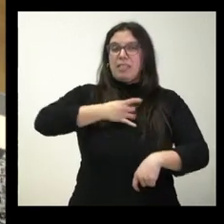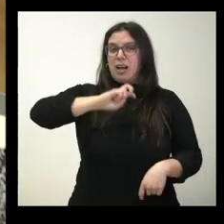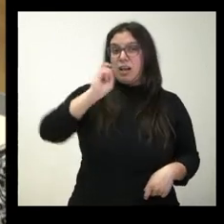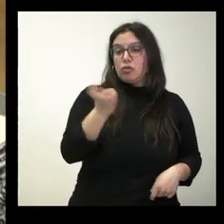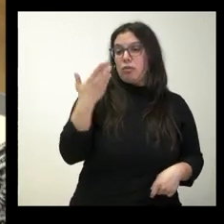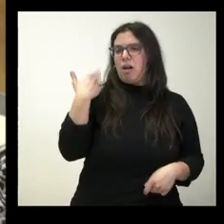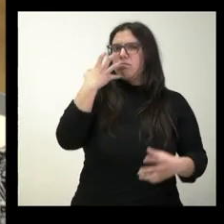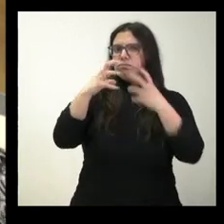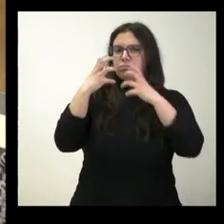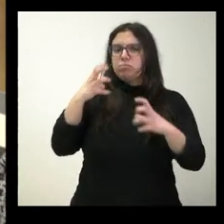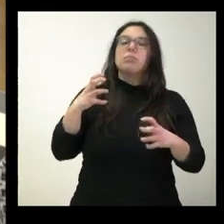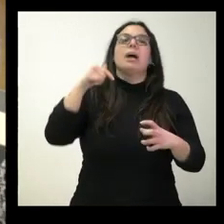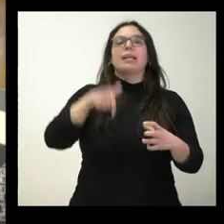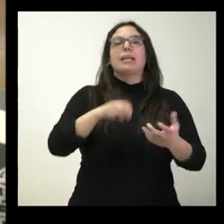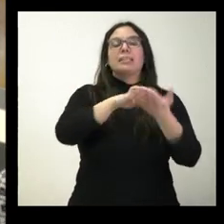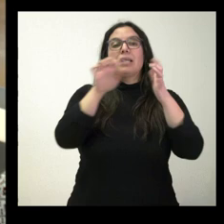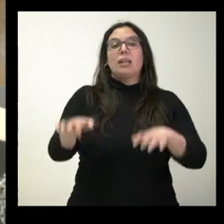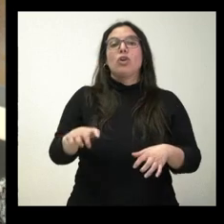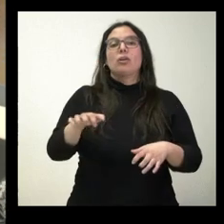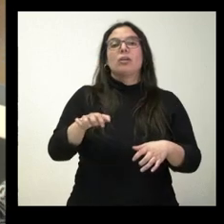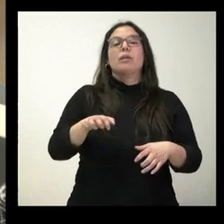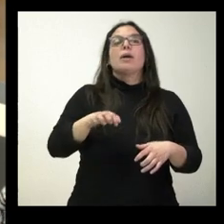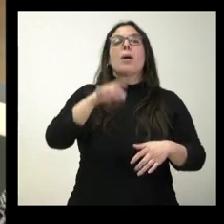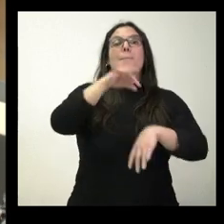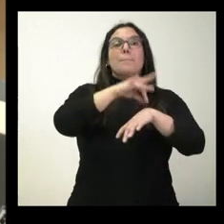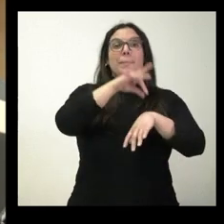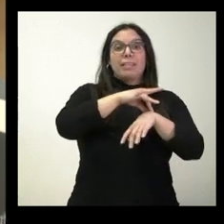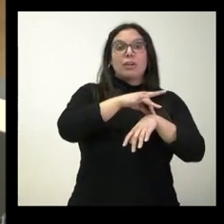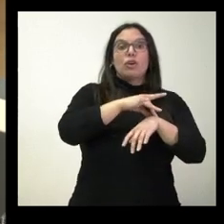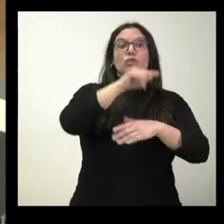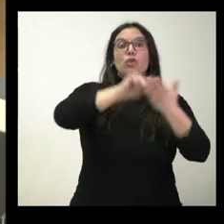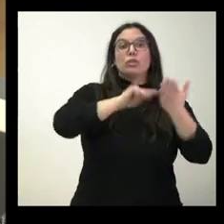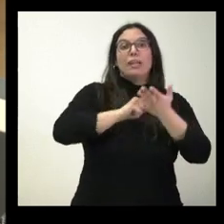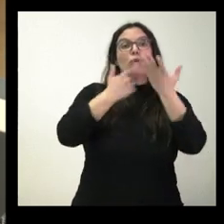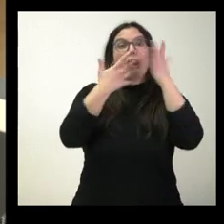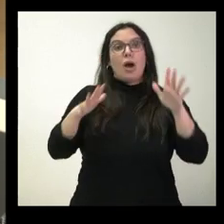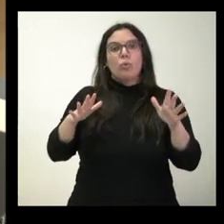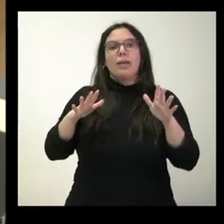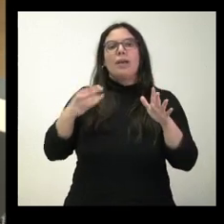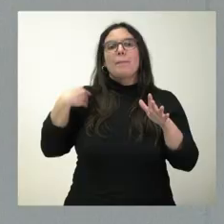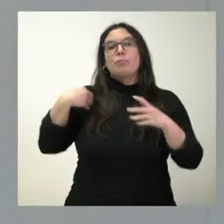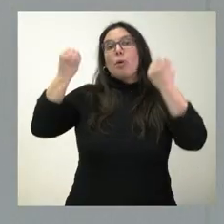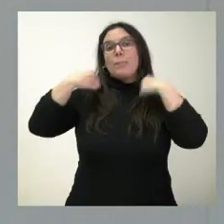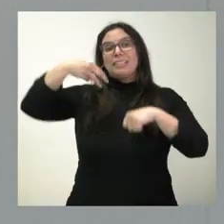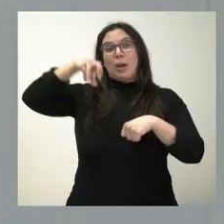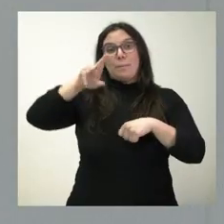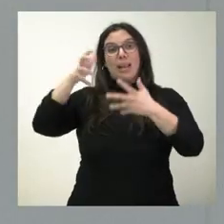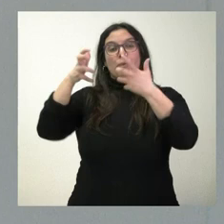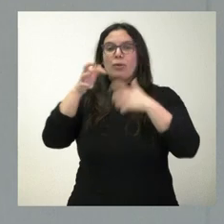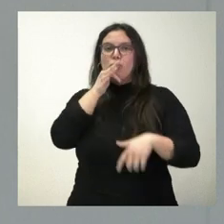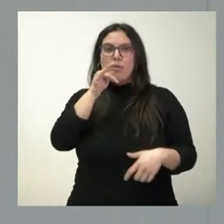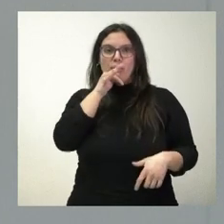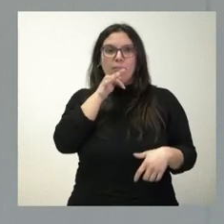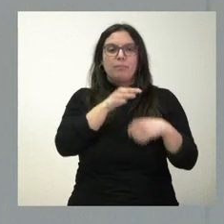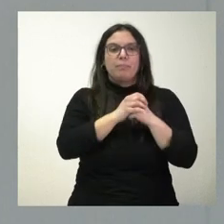días que el SACIL está contratando médicos sin especialidad aquí en Castilla y León. No sé cuál es la postura de la Junta. Gracias. En un